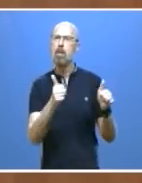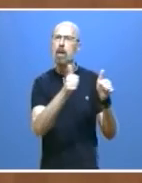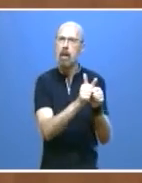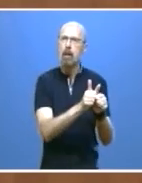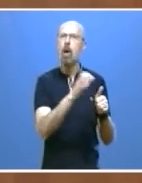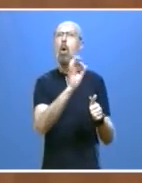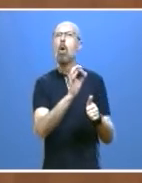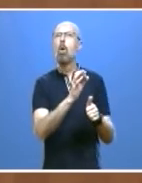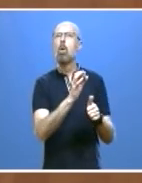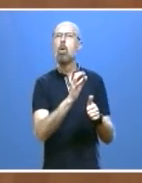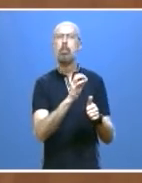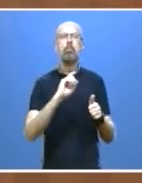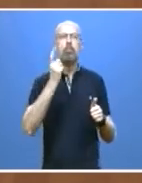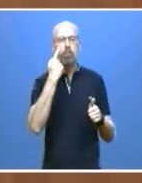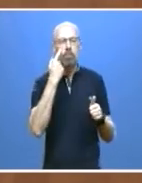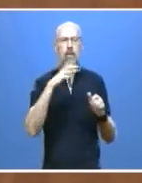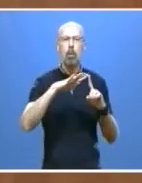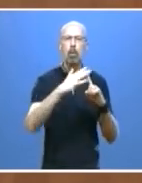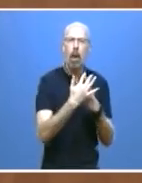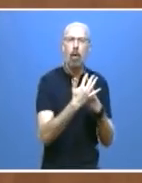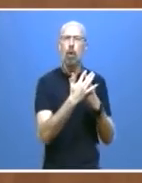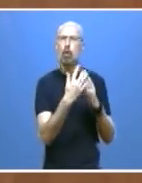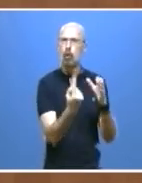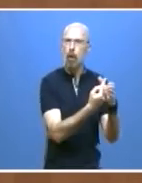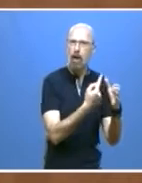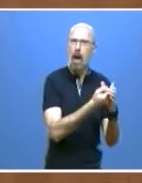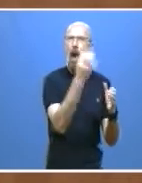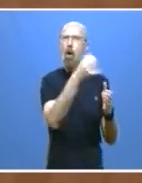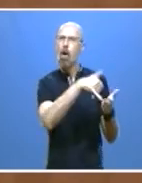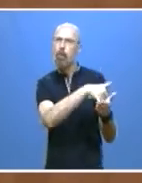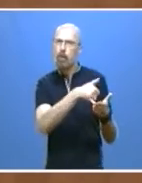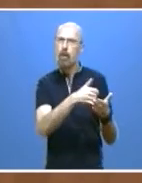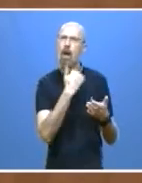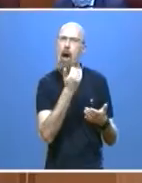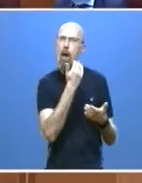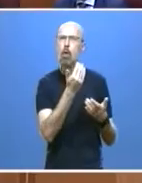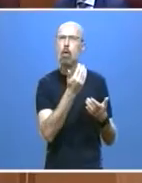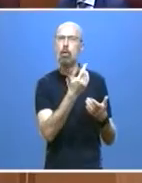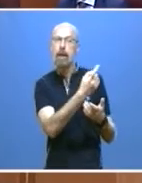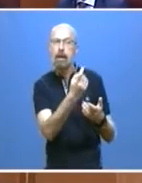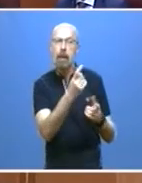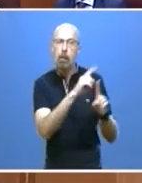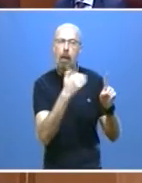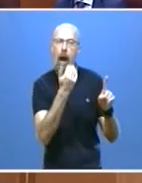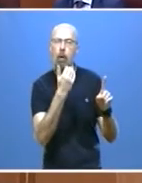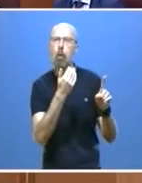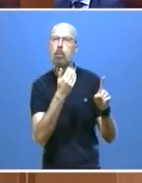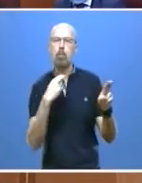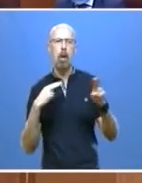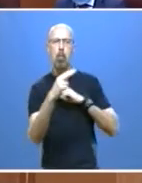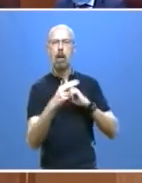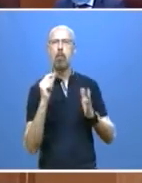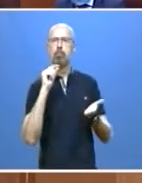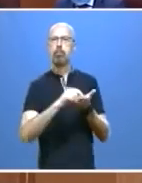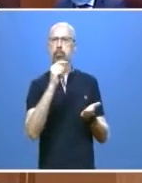tengan o que se detecten situaciones de soledad y de vulnerabilidad para actuar de una manera más rápida pero